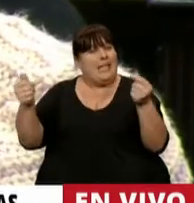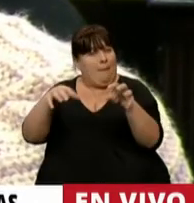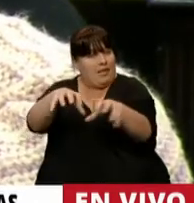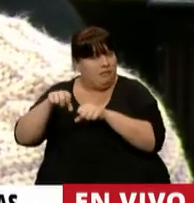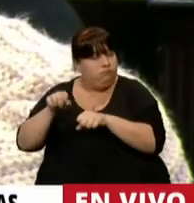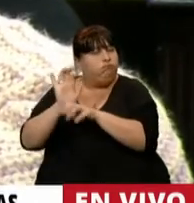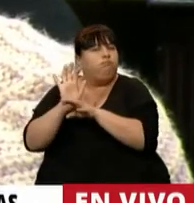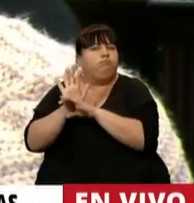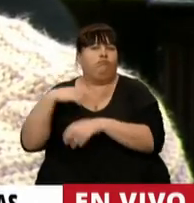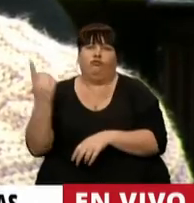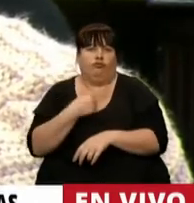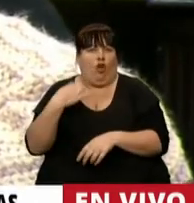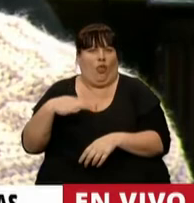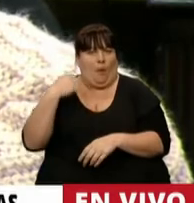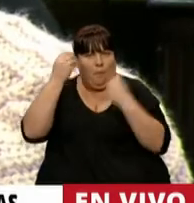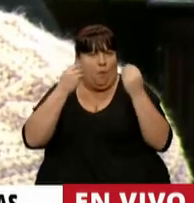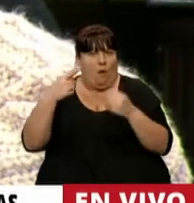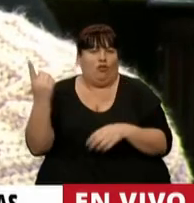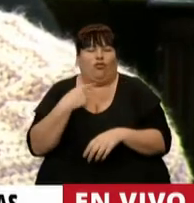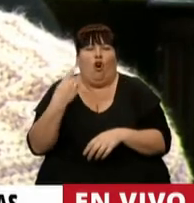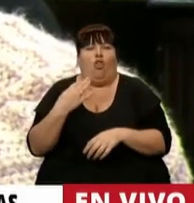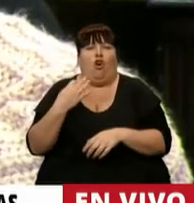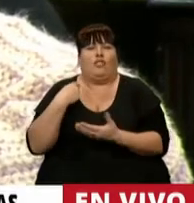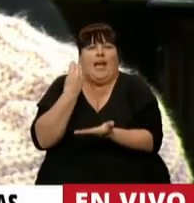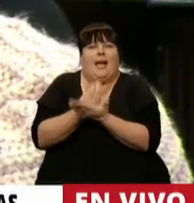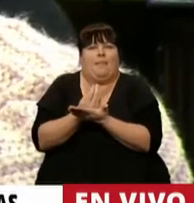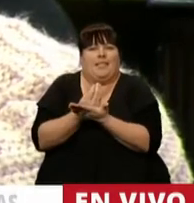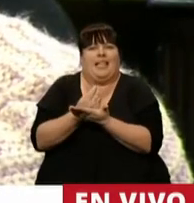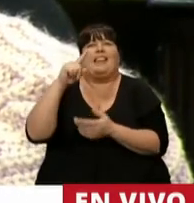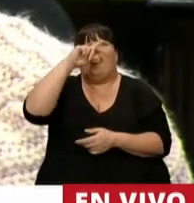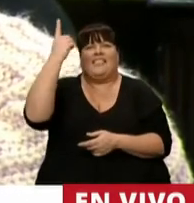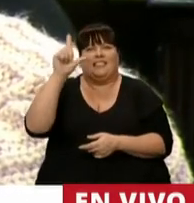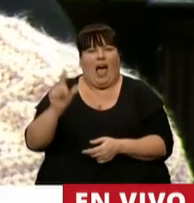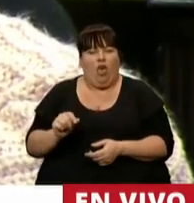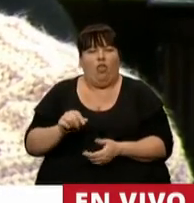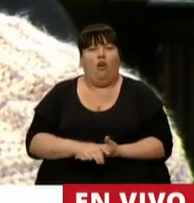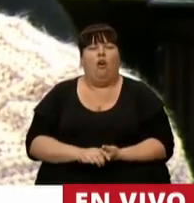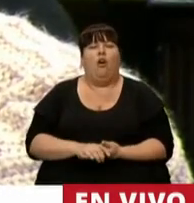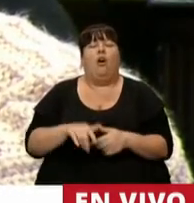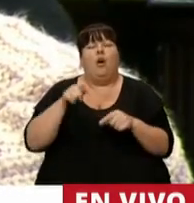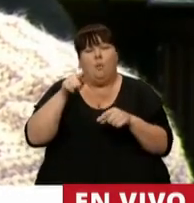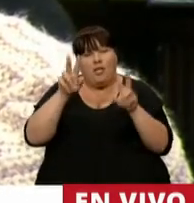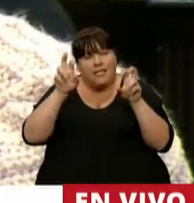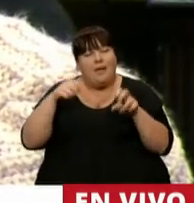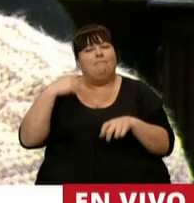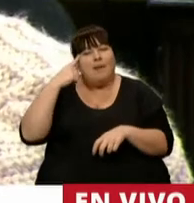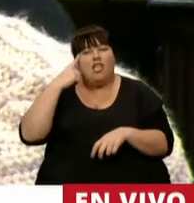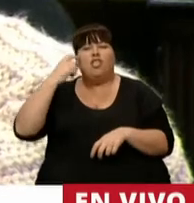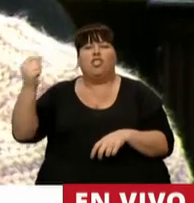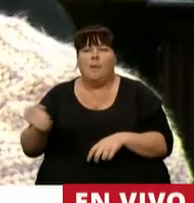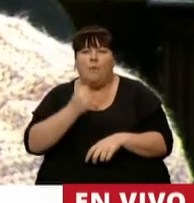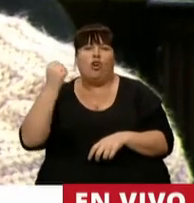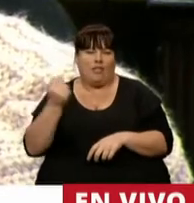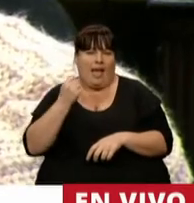forzada nos interpela a todos, nos interpela a todos los que representamos el Estado y en ese aspecto creemos que es muy